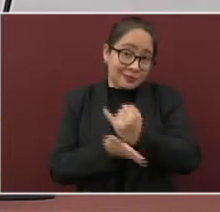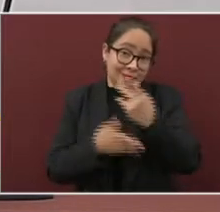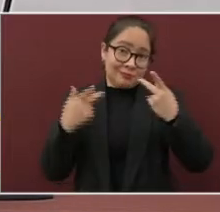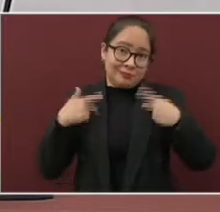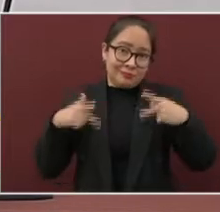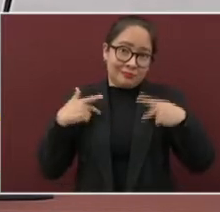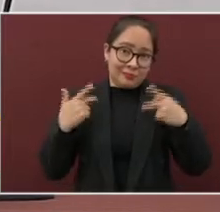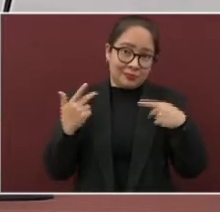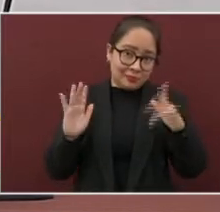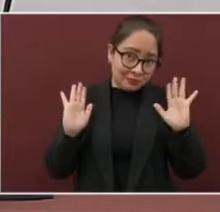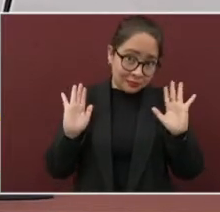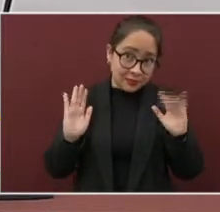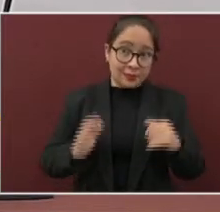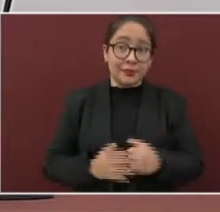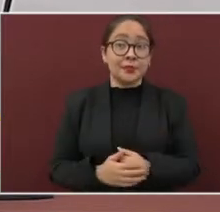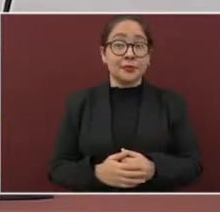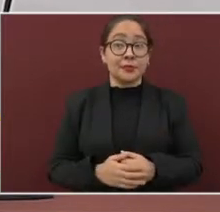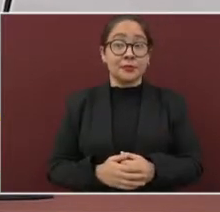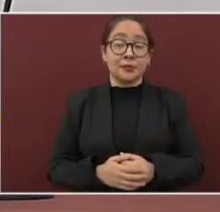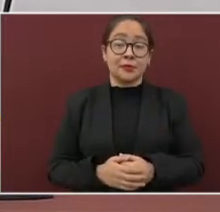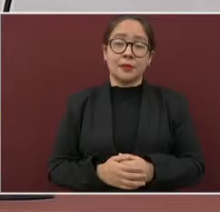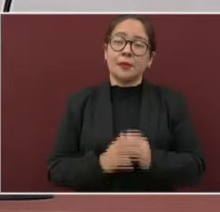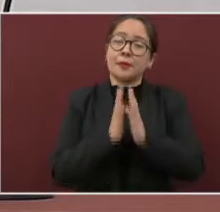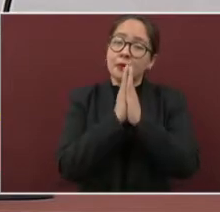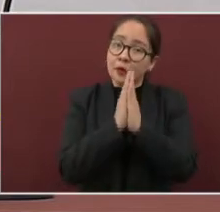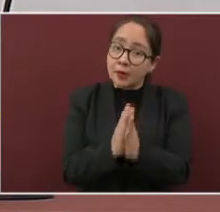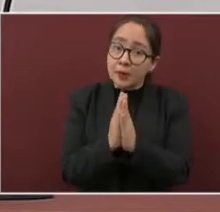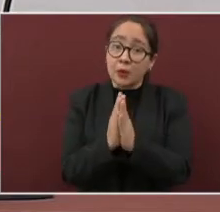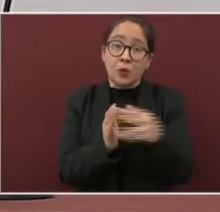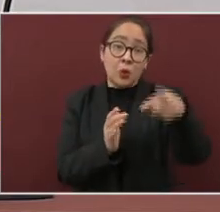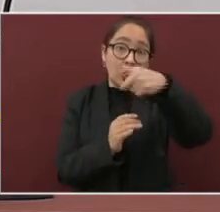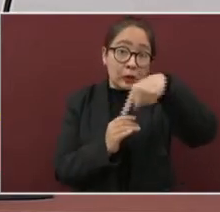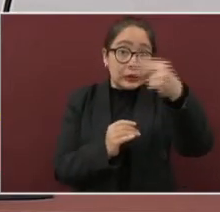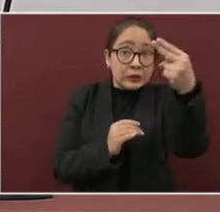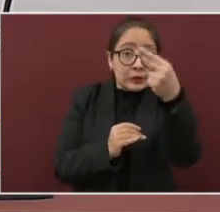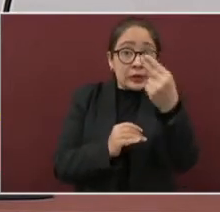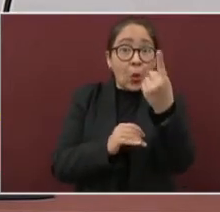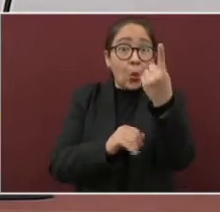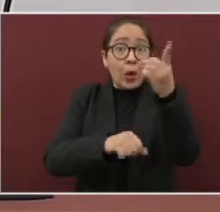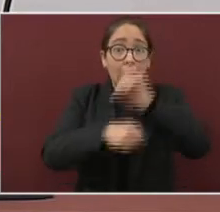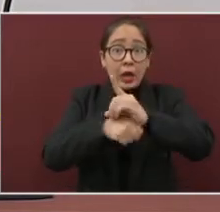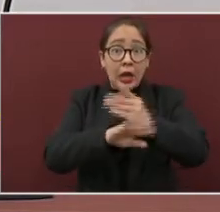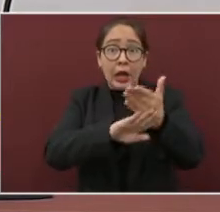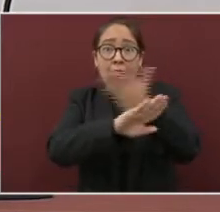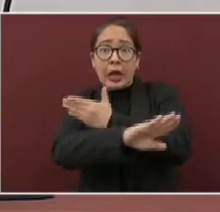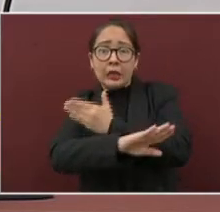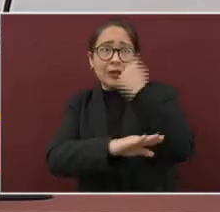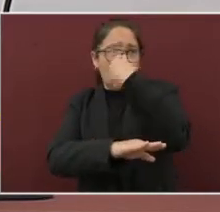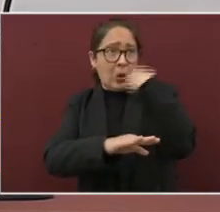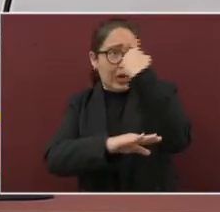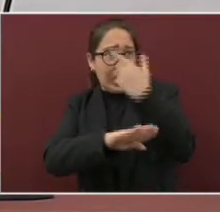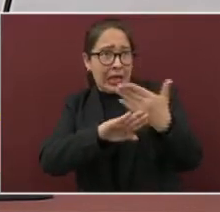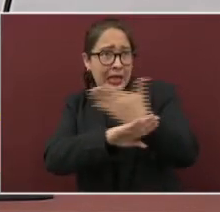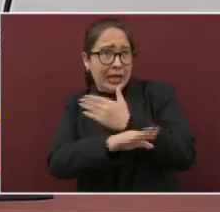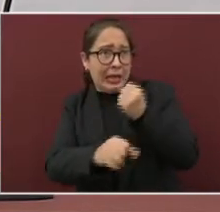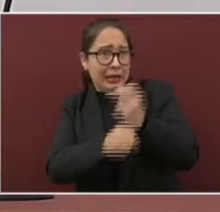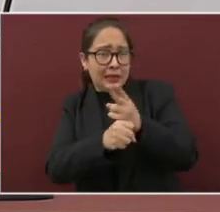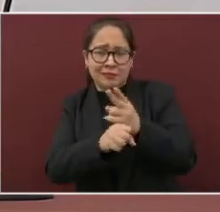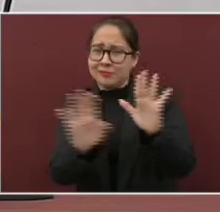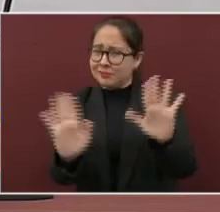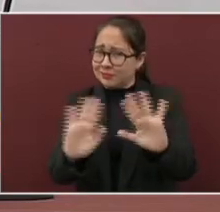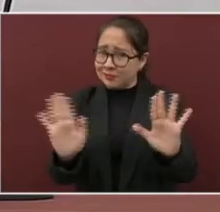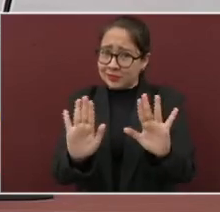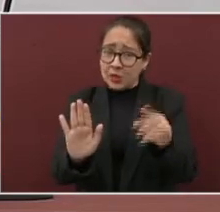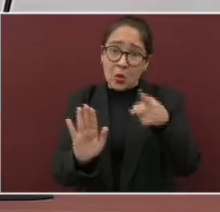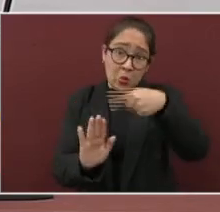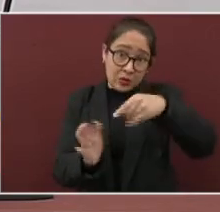Repito, no es necesario hacer filas por largas horas, pero si